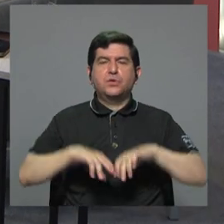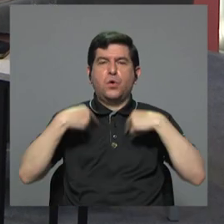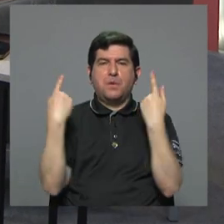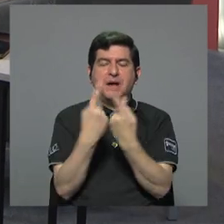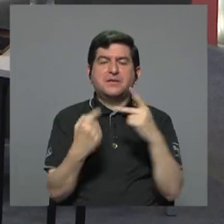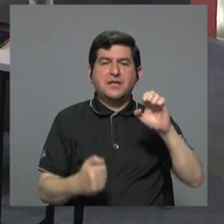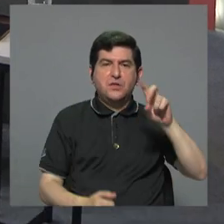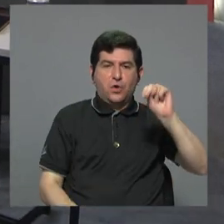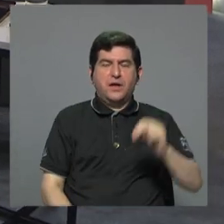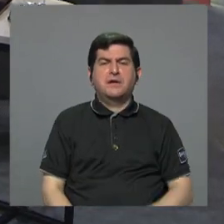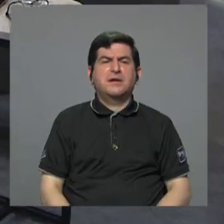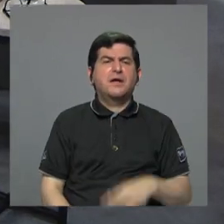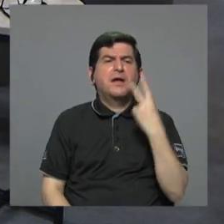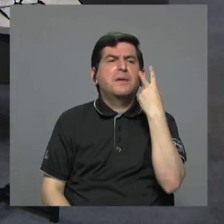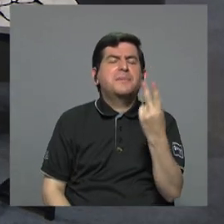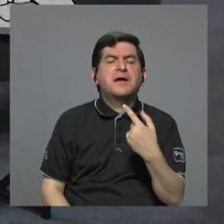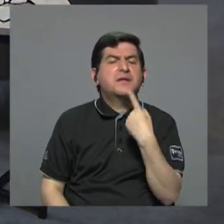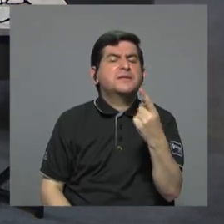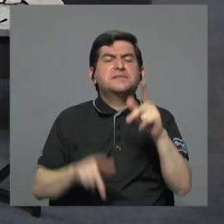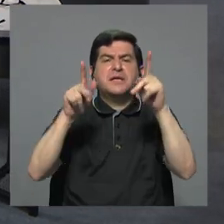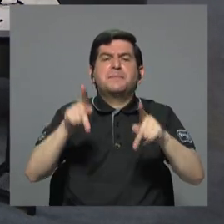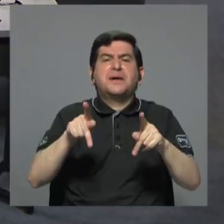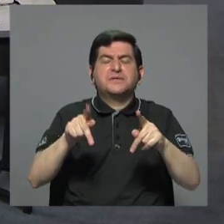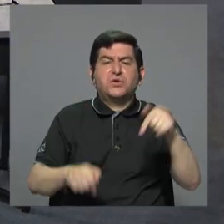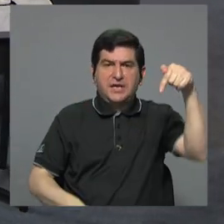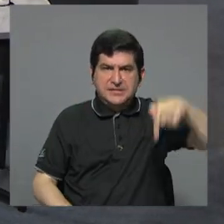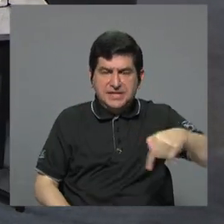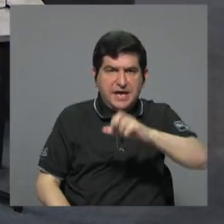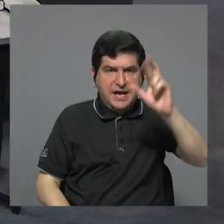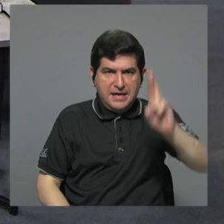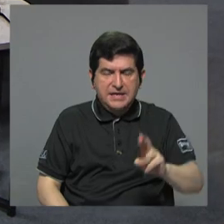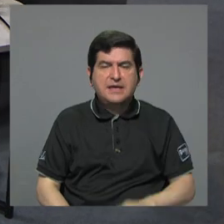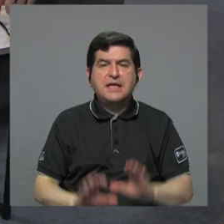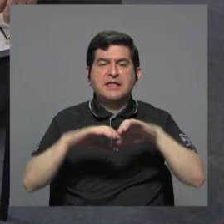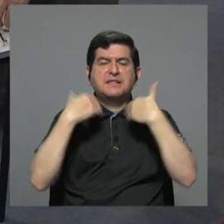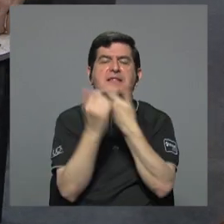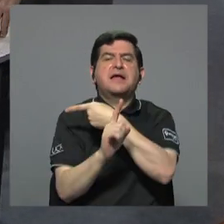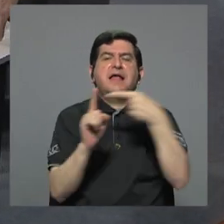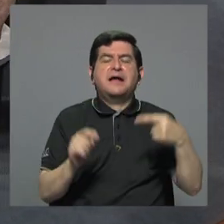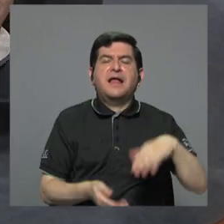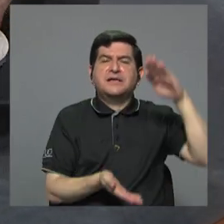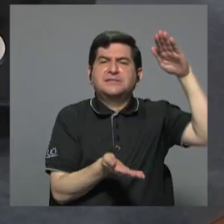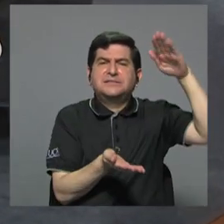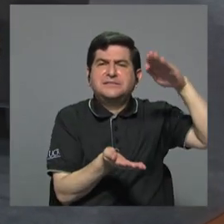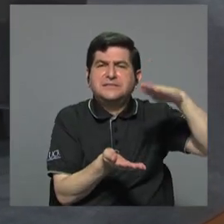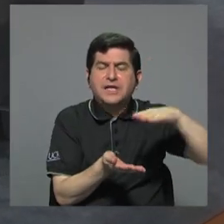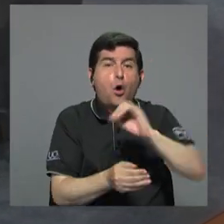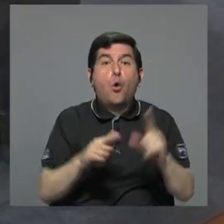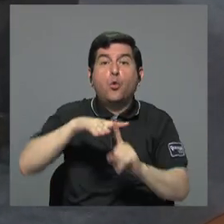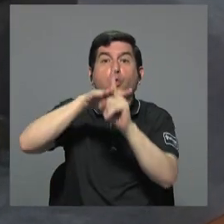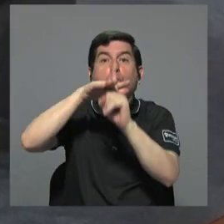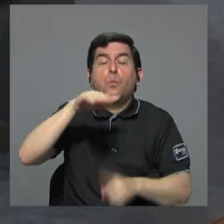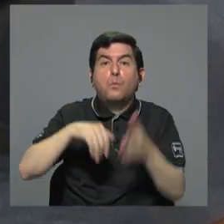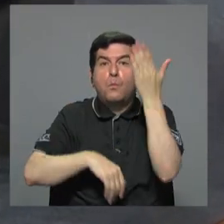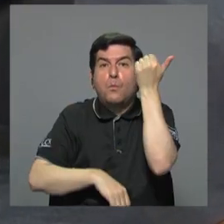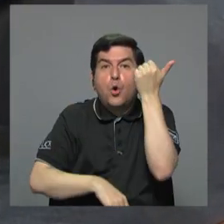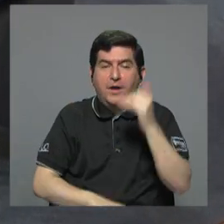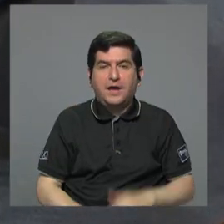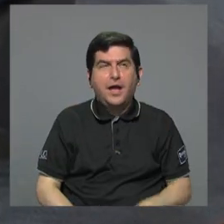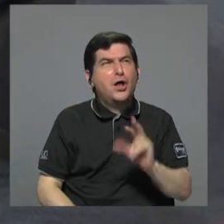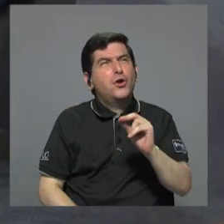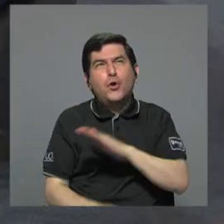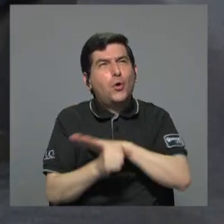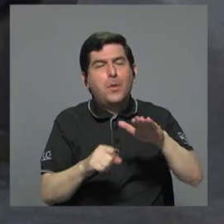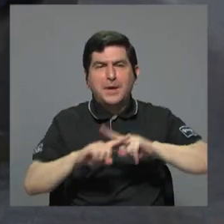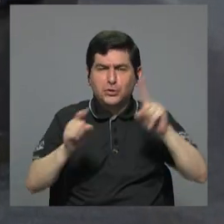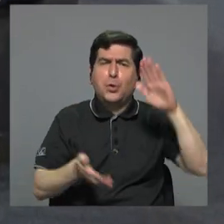Nacional. Vamos a ver qué dicen los y las costarricenses sobre el tema de la clase media y por qué ha disminuido, ha desaparecido. Bueno, no ha desaparecido, pero